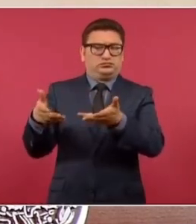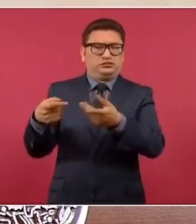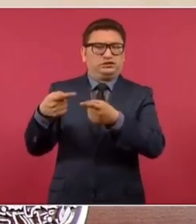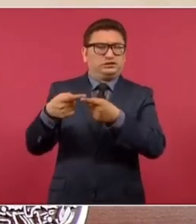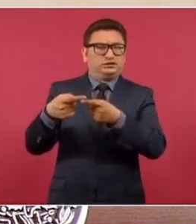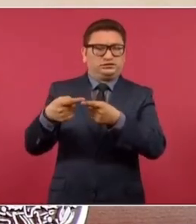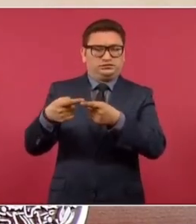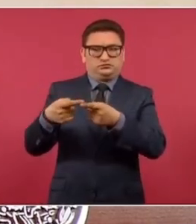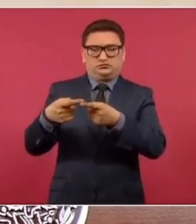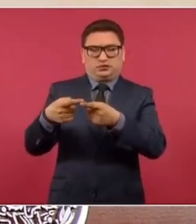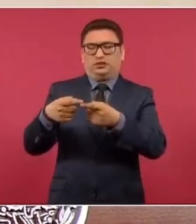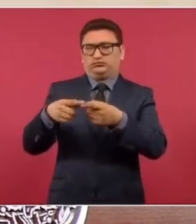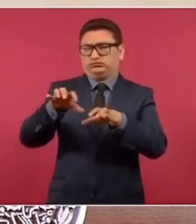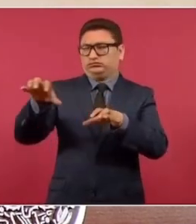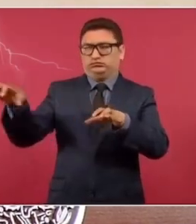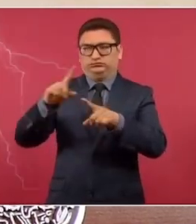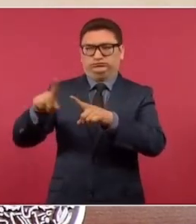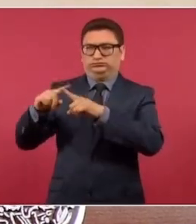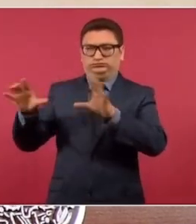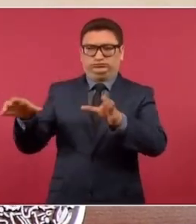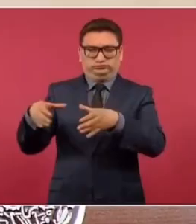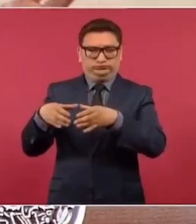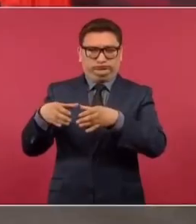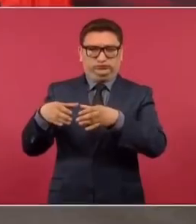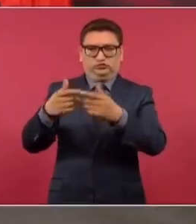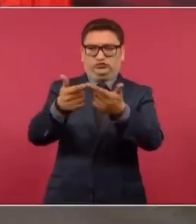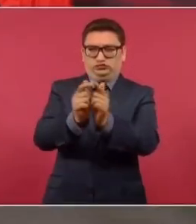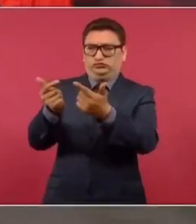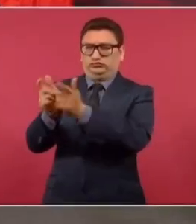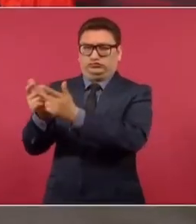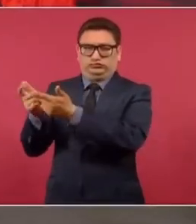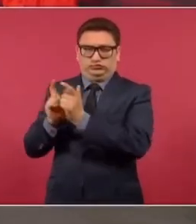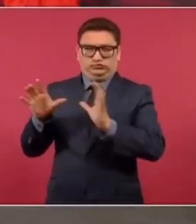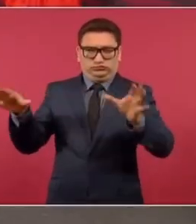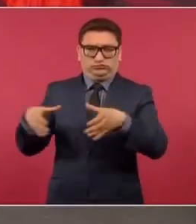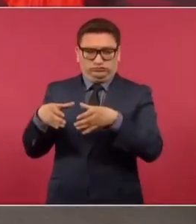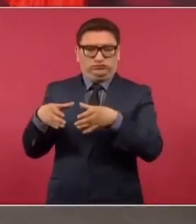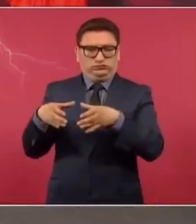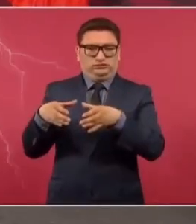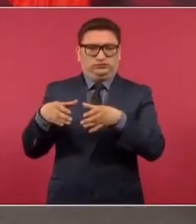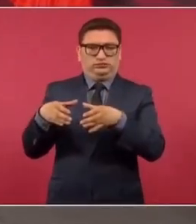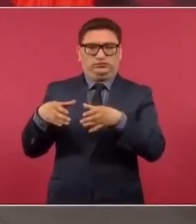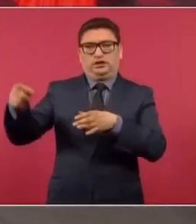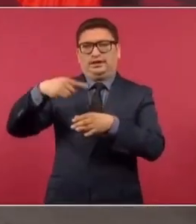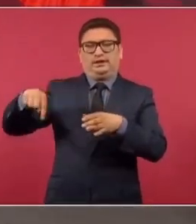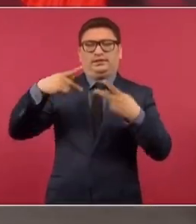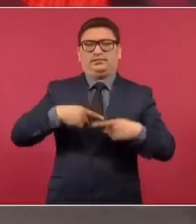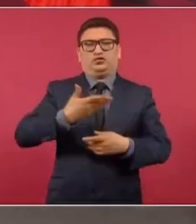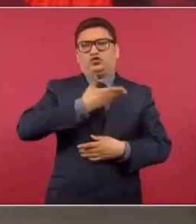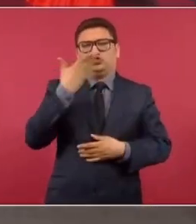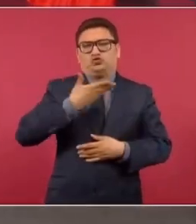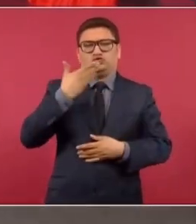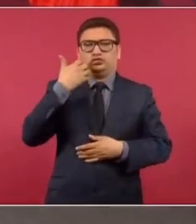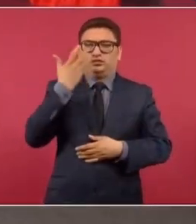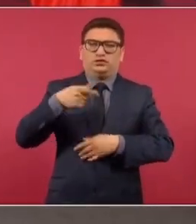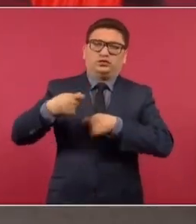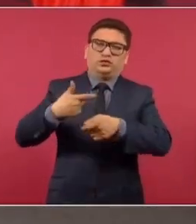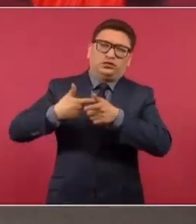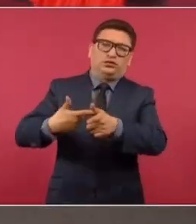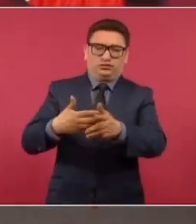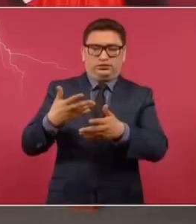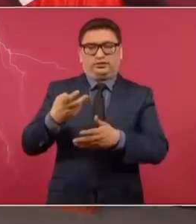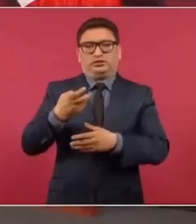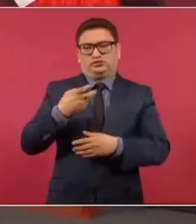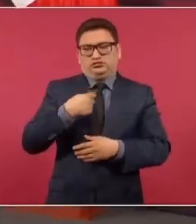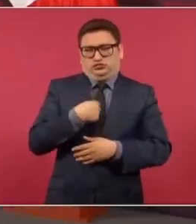elementos, facciones del bloque conservador. Y siempre he dicho